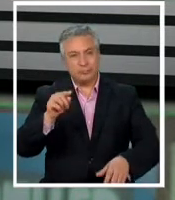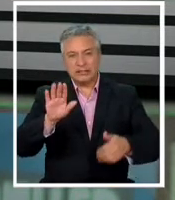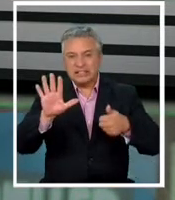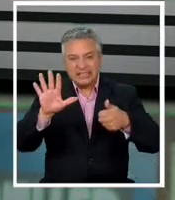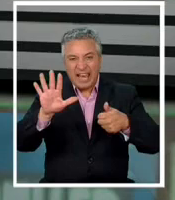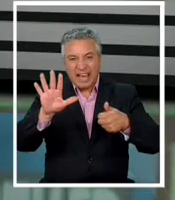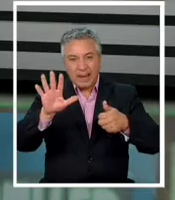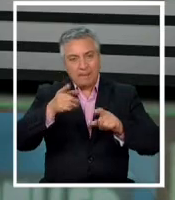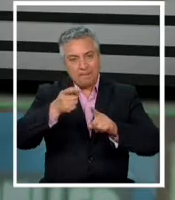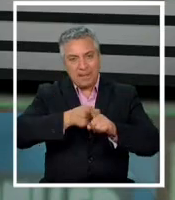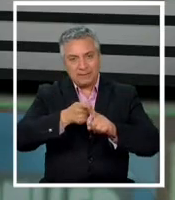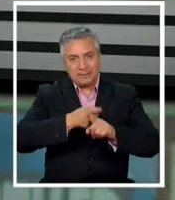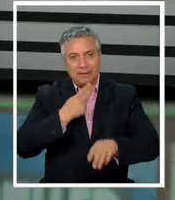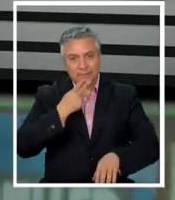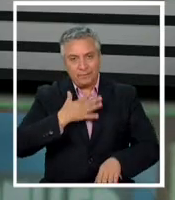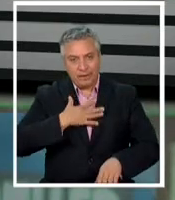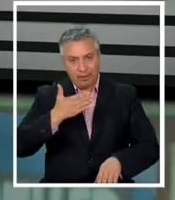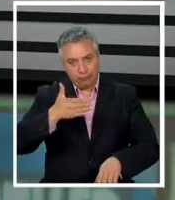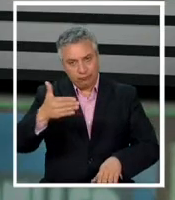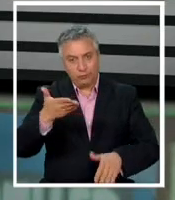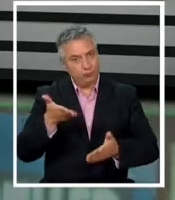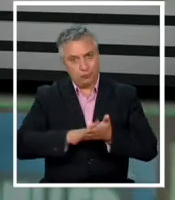seis meses de vida